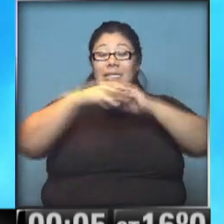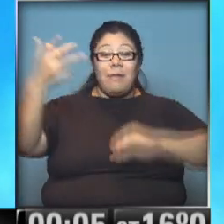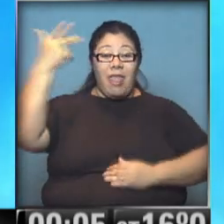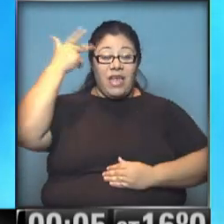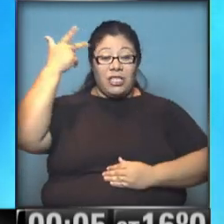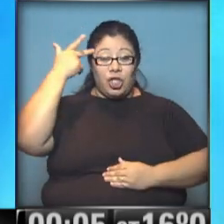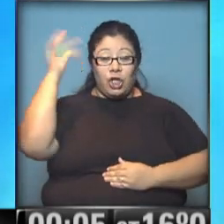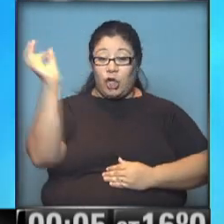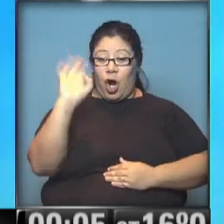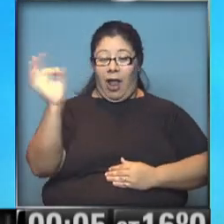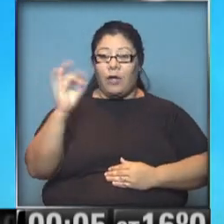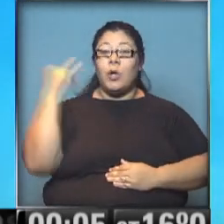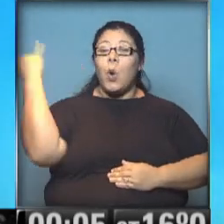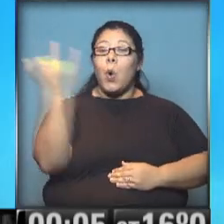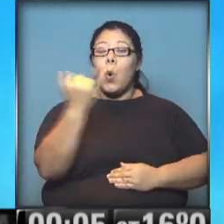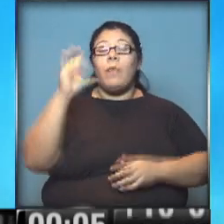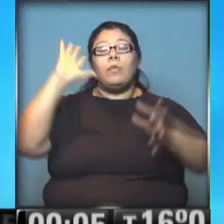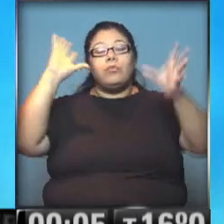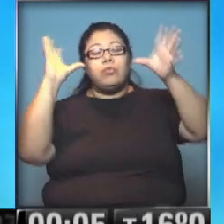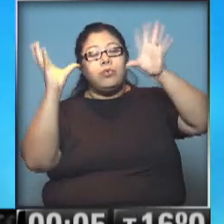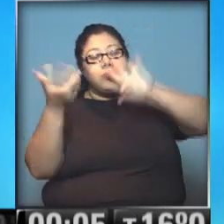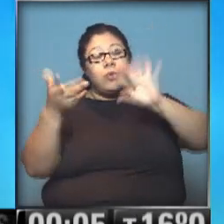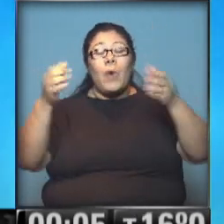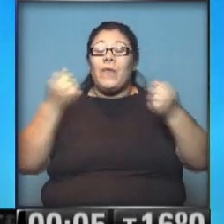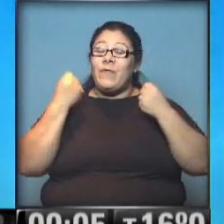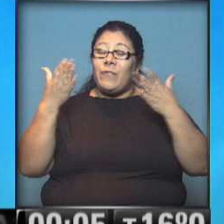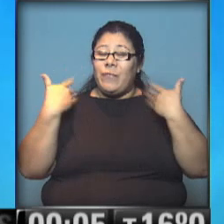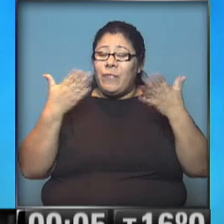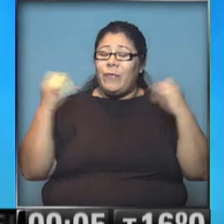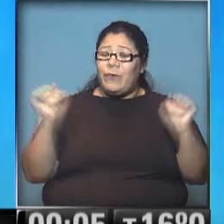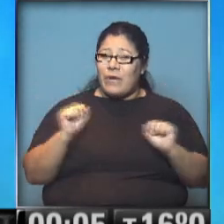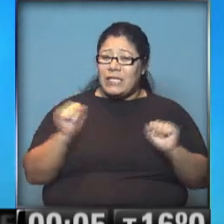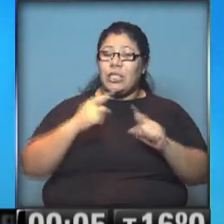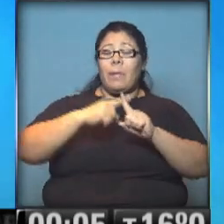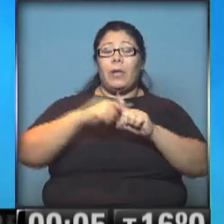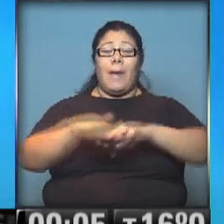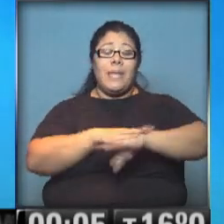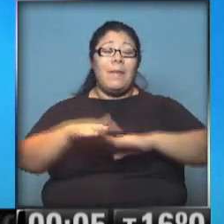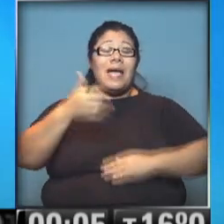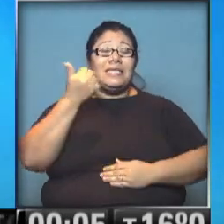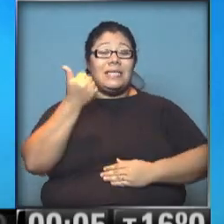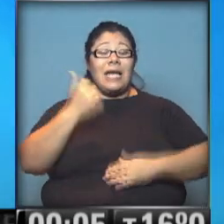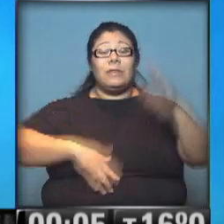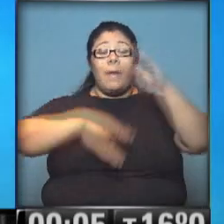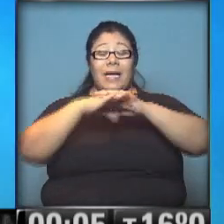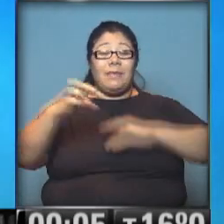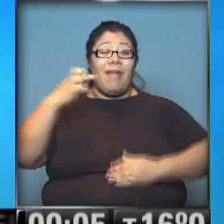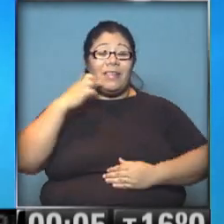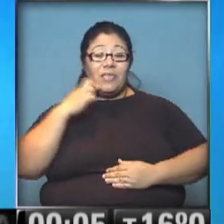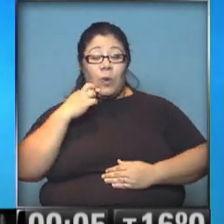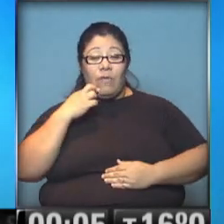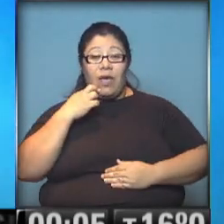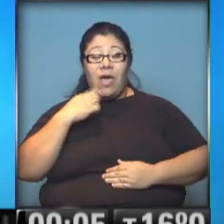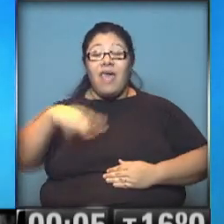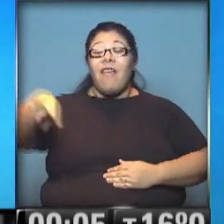18. El jueves, parcialmente nublado, fresquito, 6 la mínima, 19 la máxima, y ya de cara al fin de